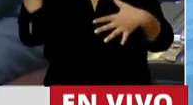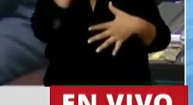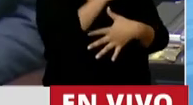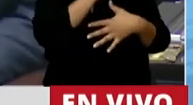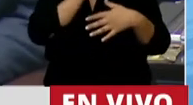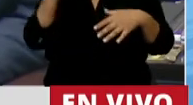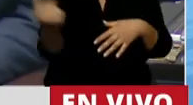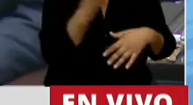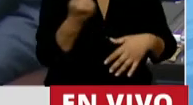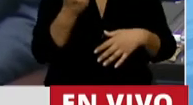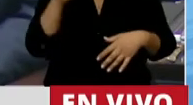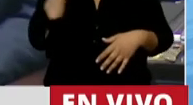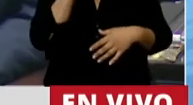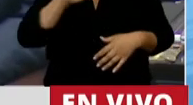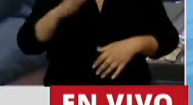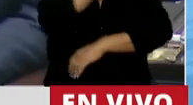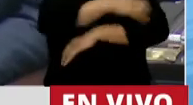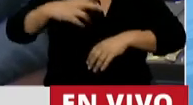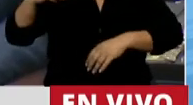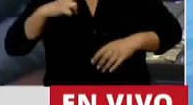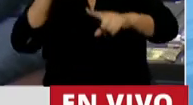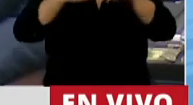A las mujeres de todos los sectores sociales.